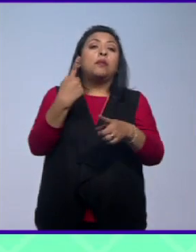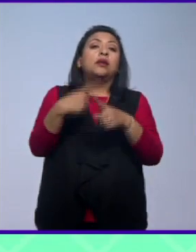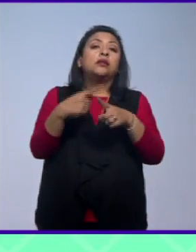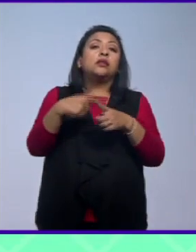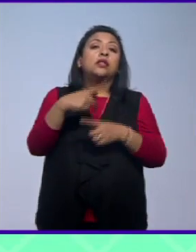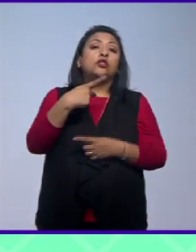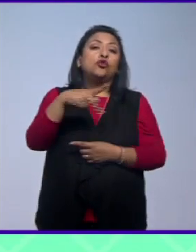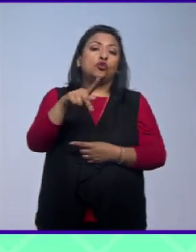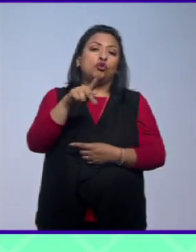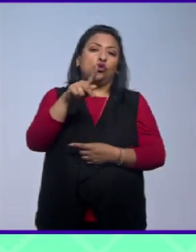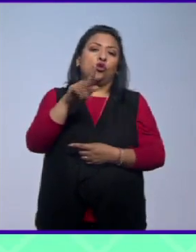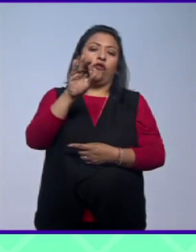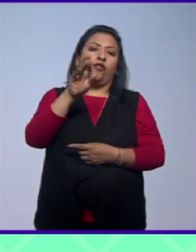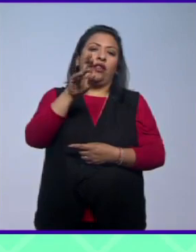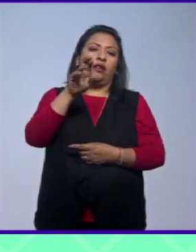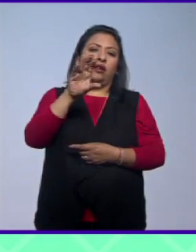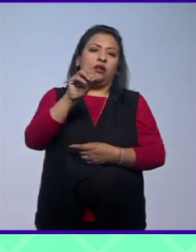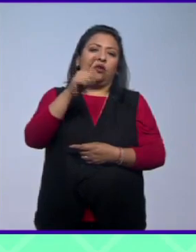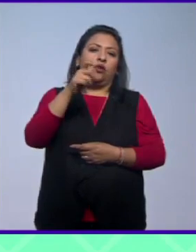García Lorca